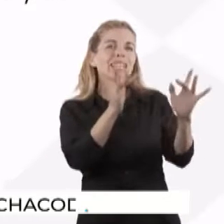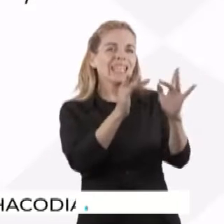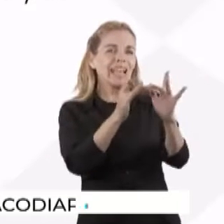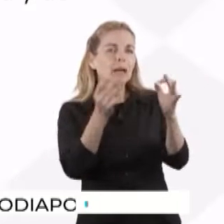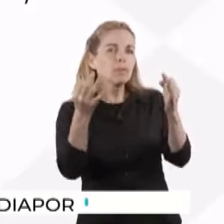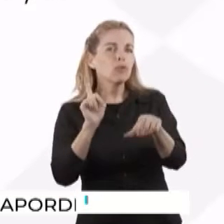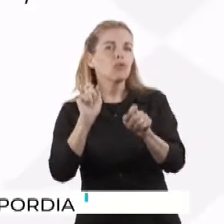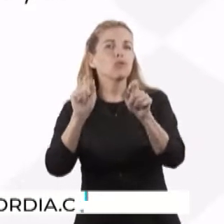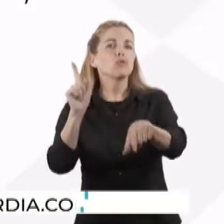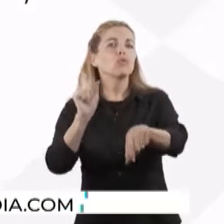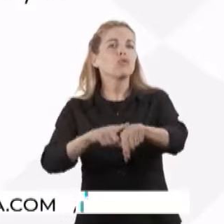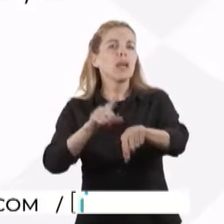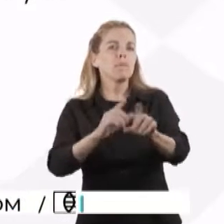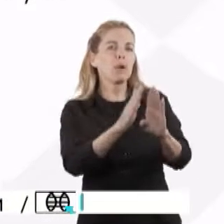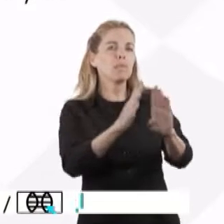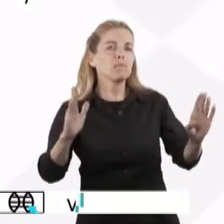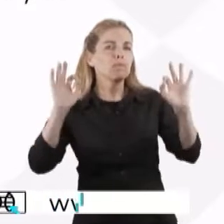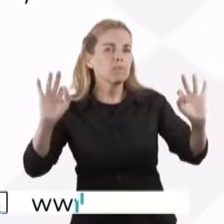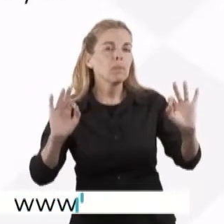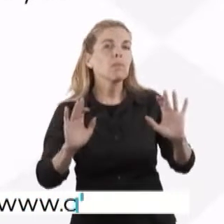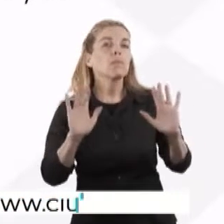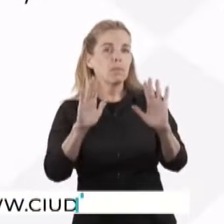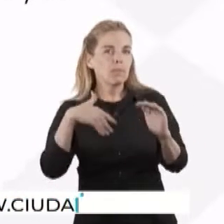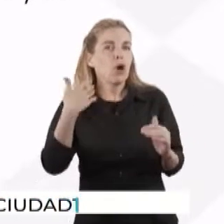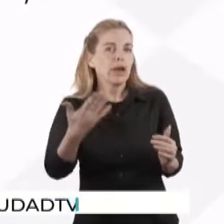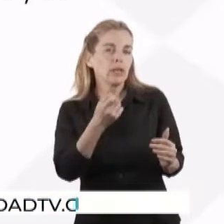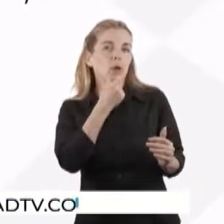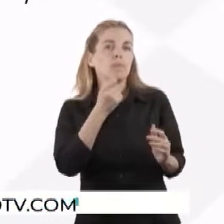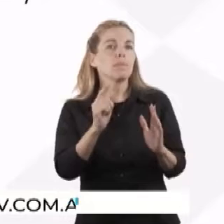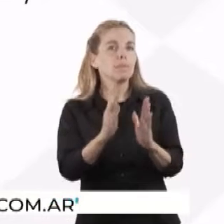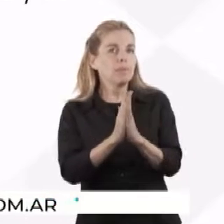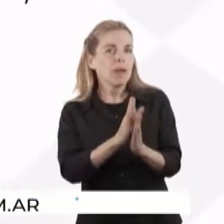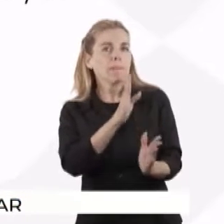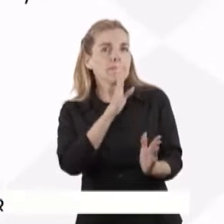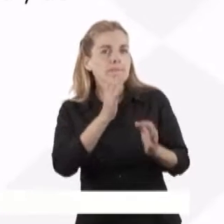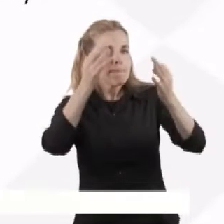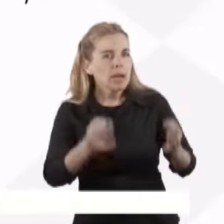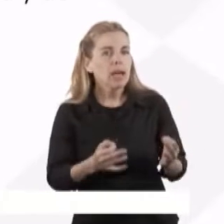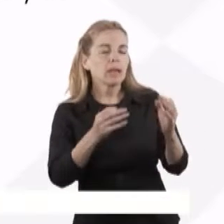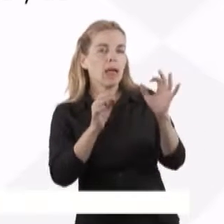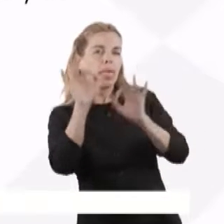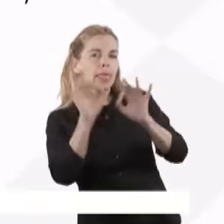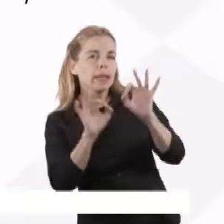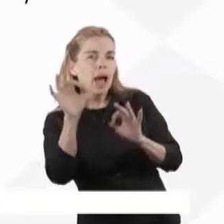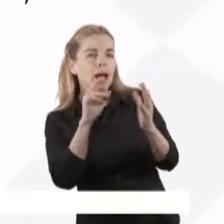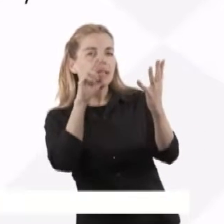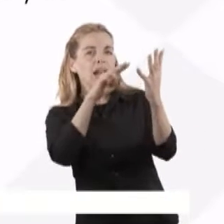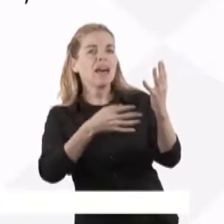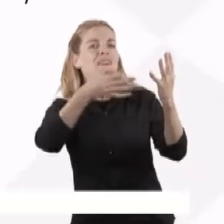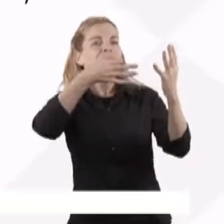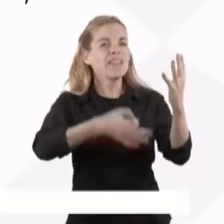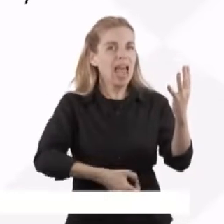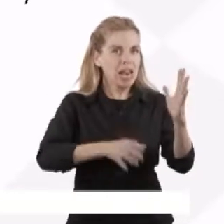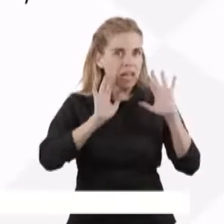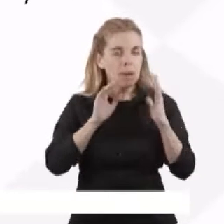pero hay una sola oportunidad de cargarlo en esta primera etapa, por eso les pedimos que tengan las facturas de los servicios en la mano, porque hay